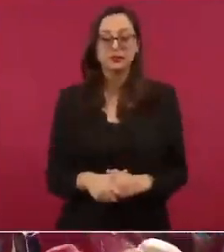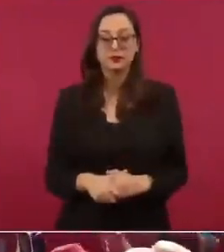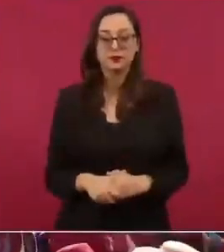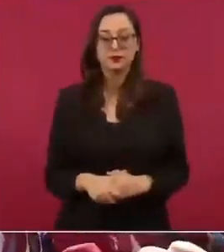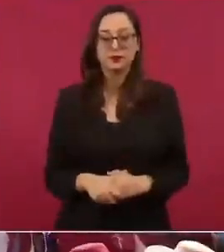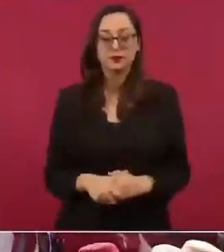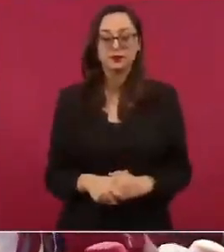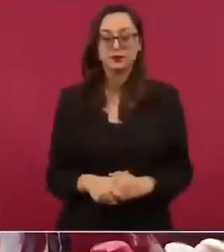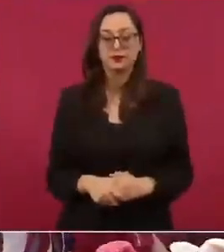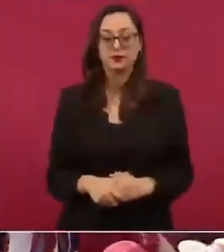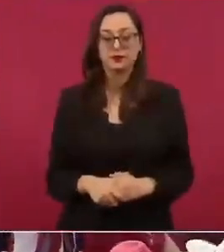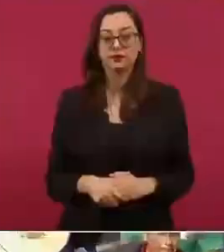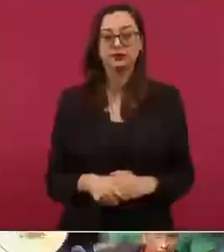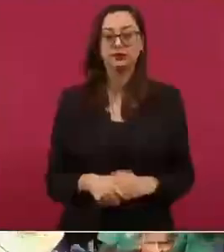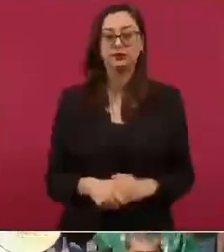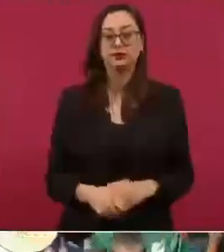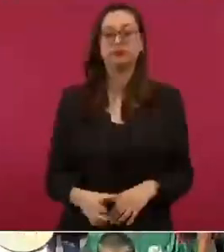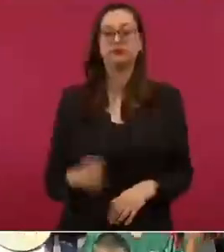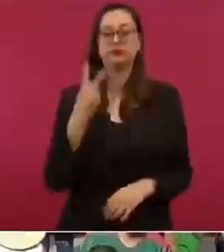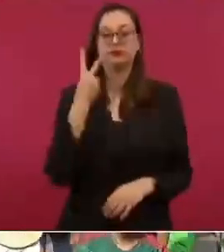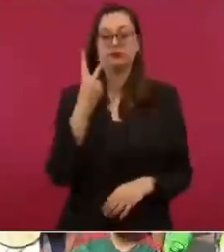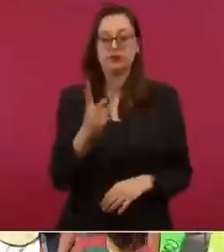dos millones